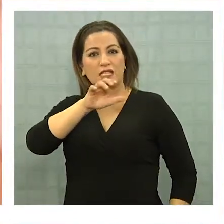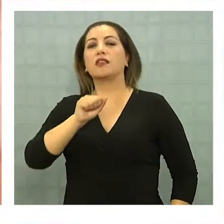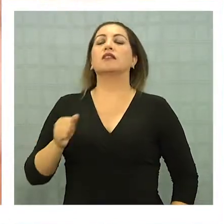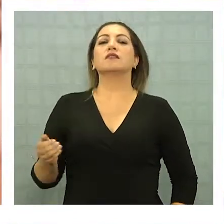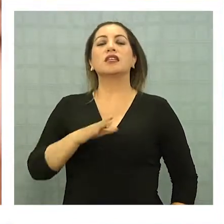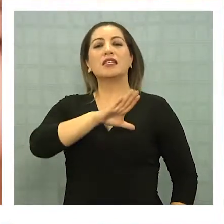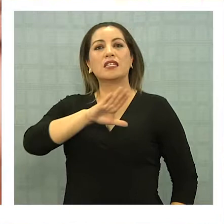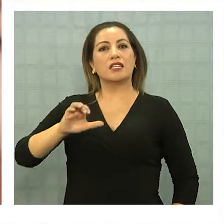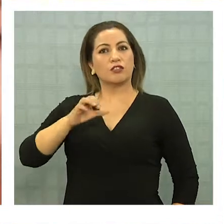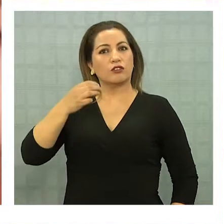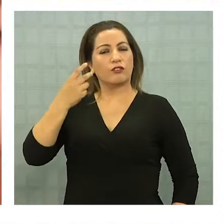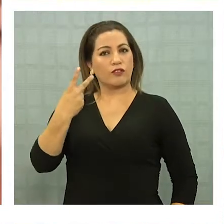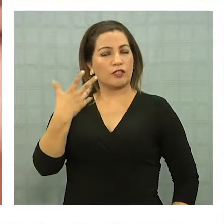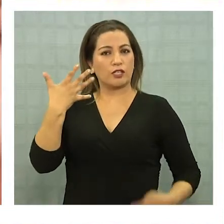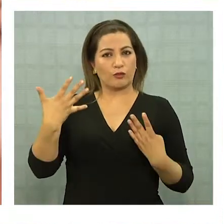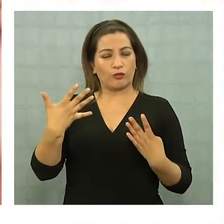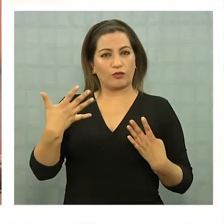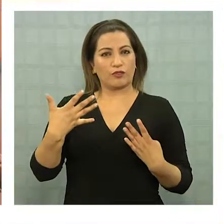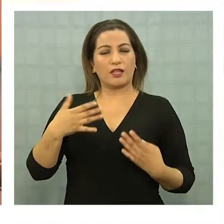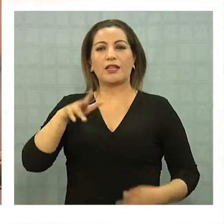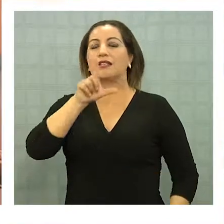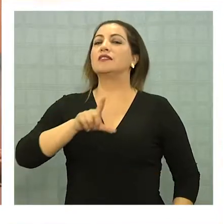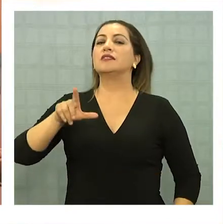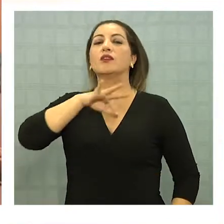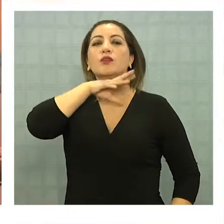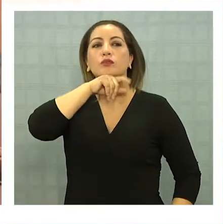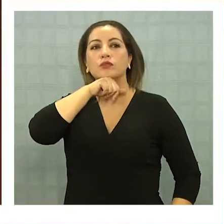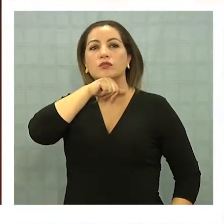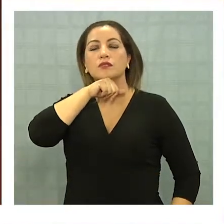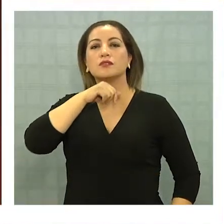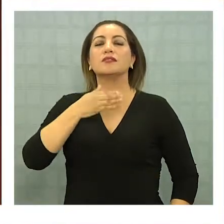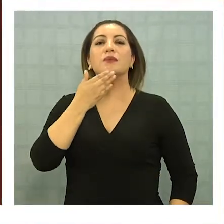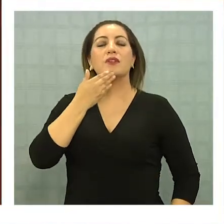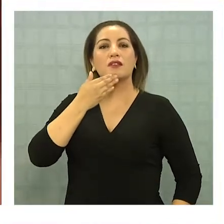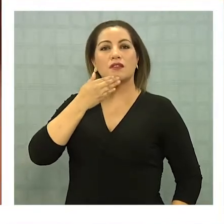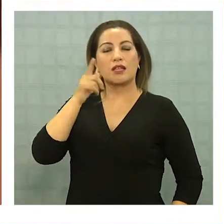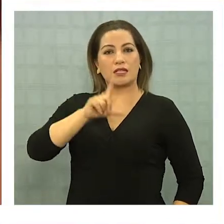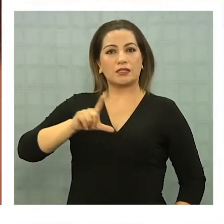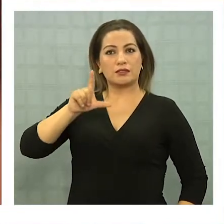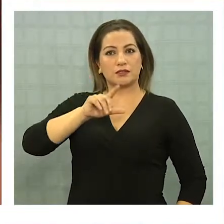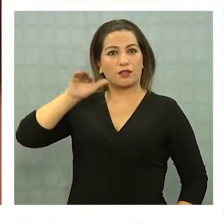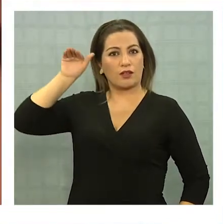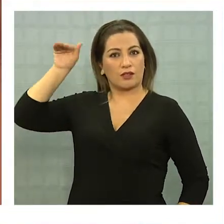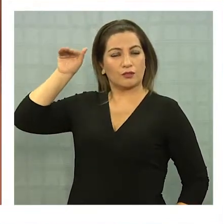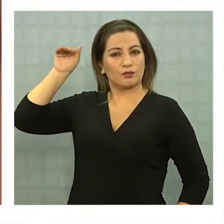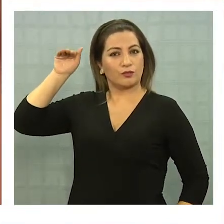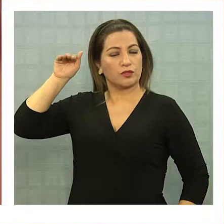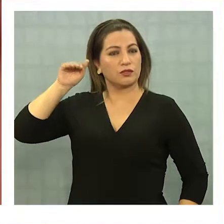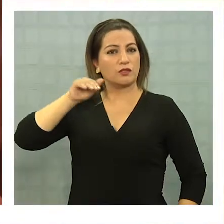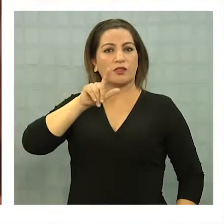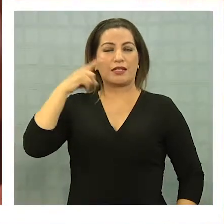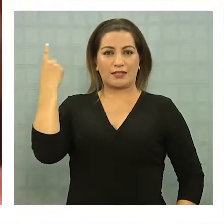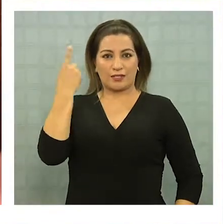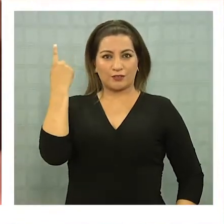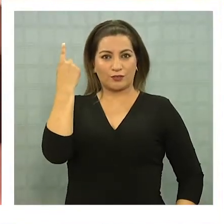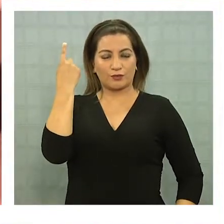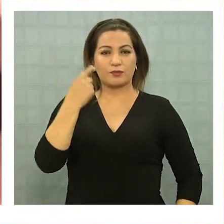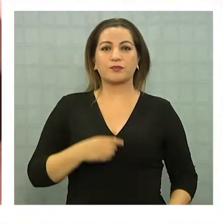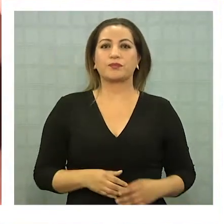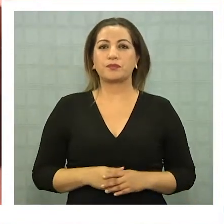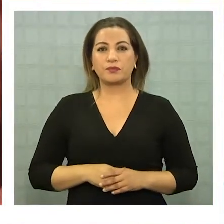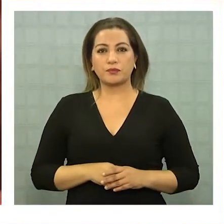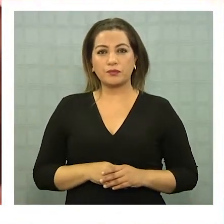529 del Liceo TP Adultos, 406 de Academia Nacional, entre los más significativos.